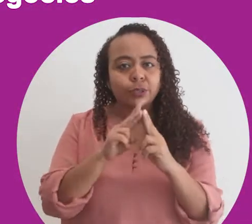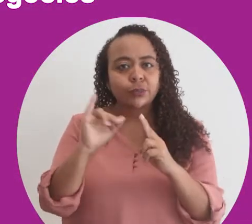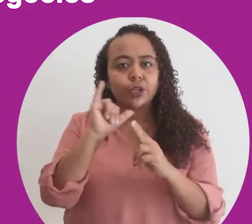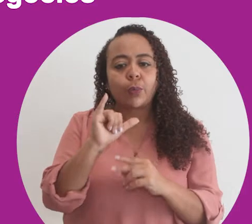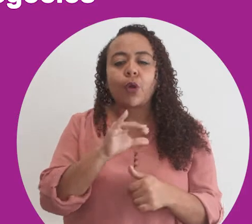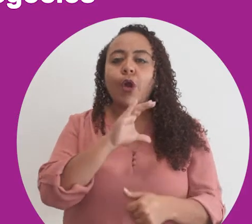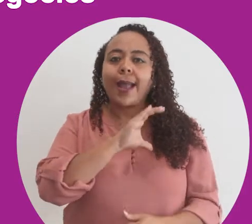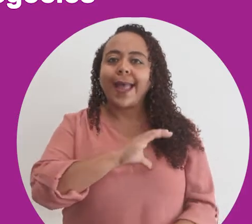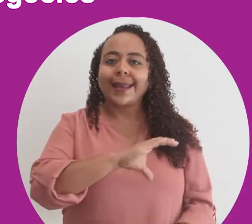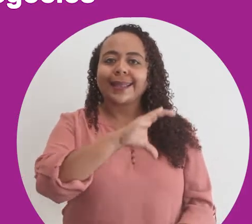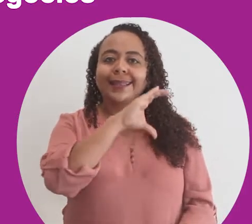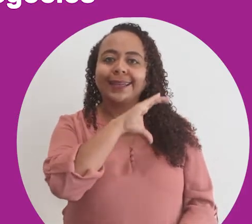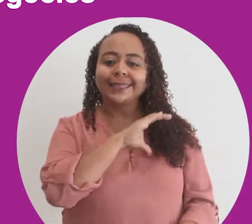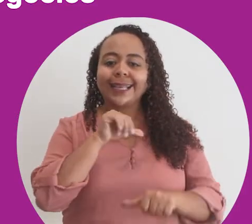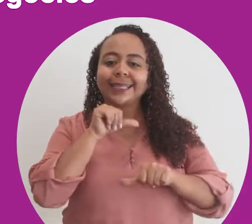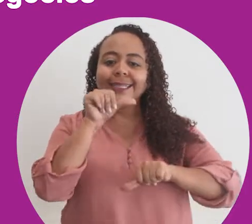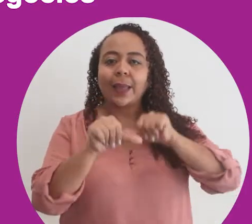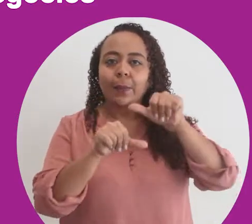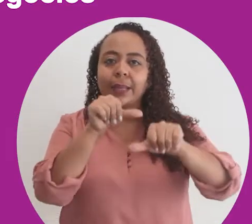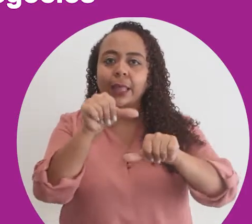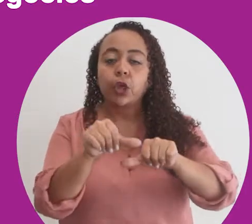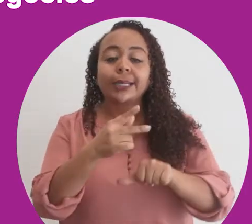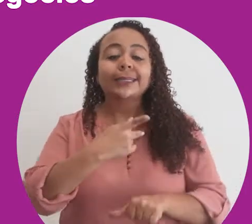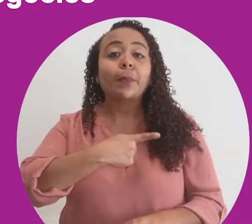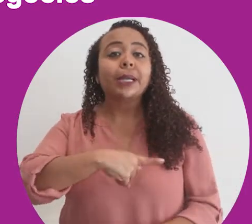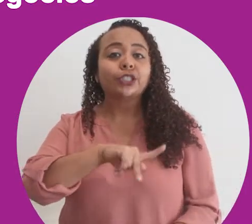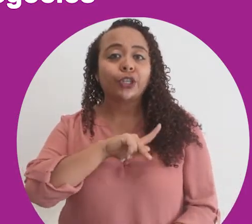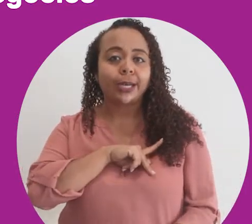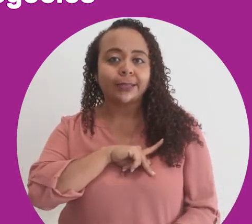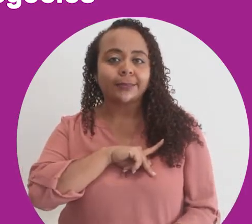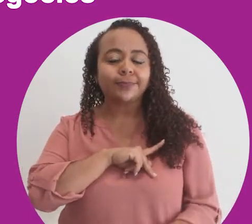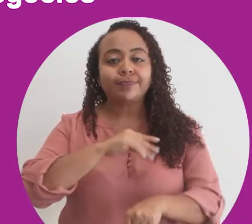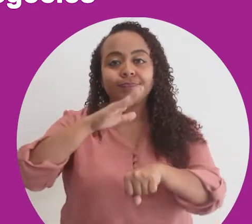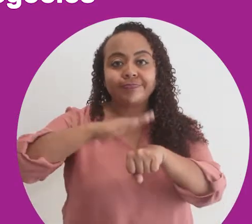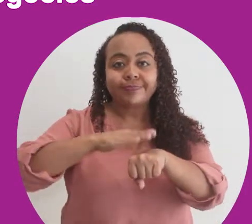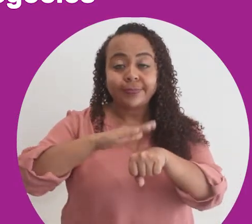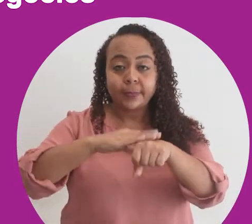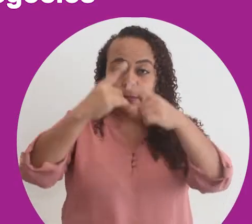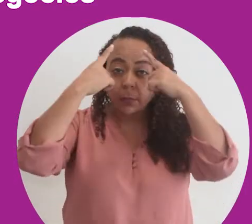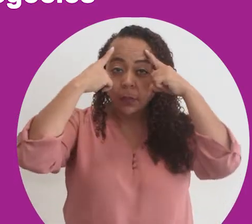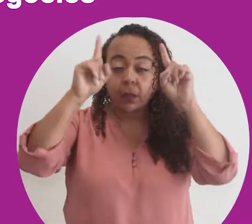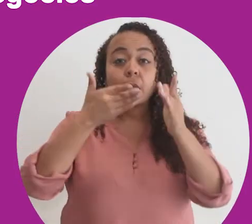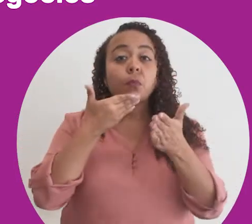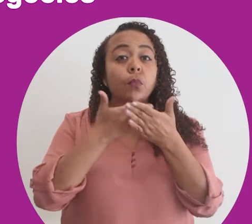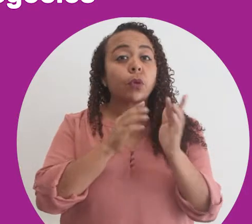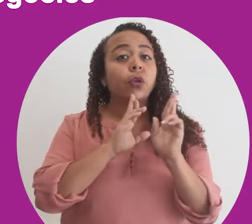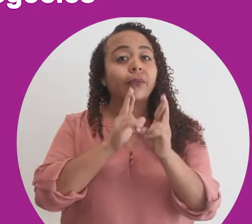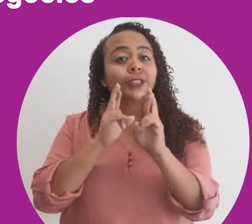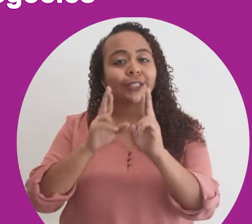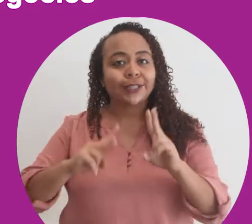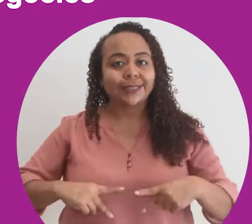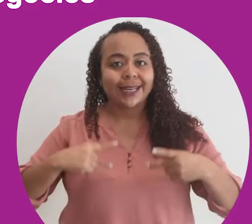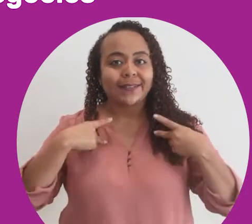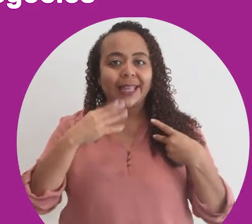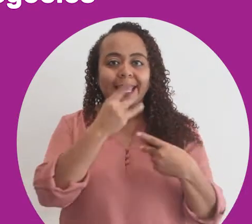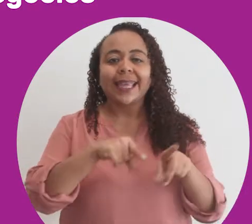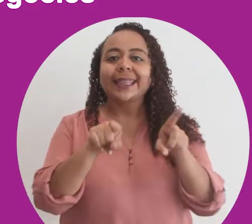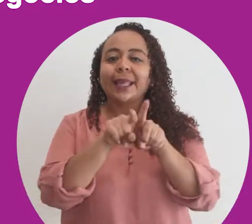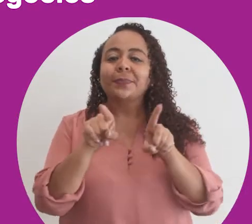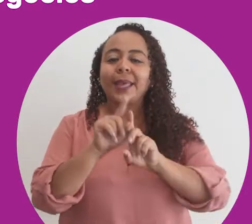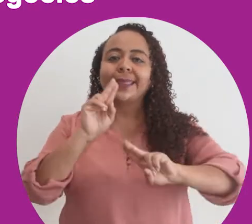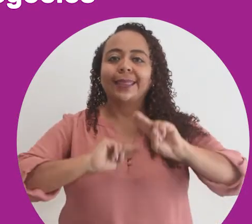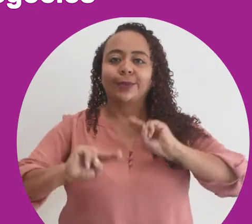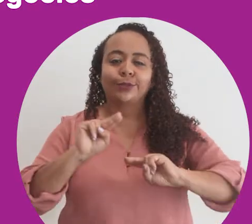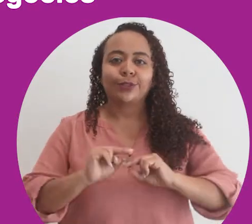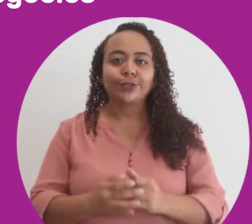conocemos como características emprendedoras personales, que le permitirán alcanzar buenos resultados en la vida y